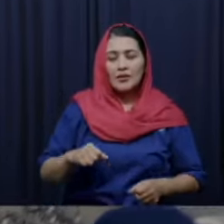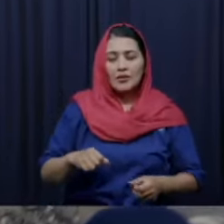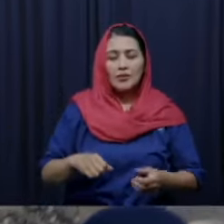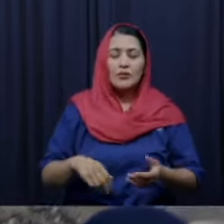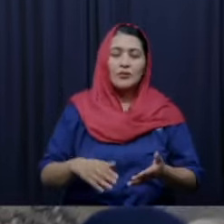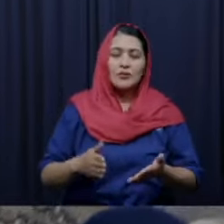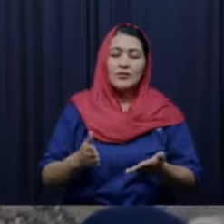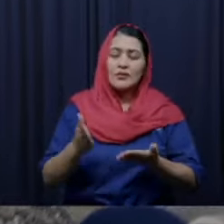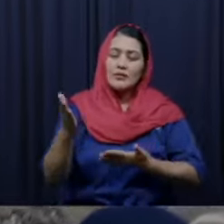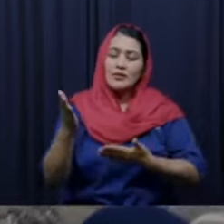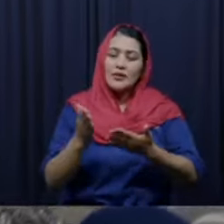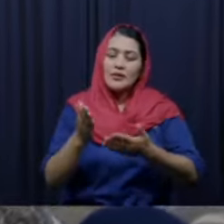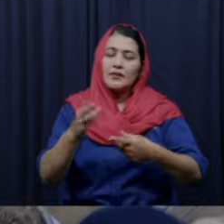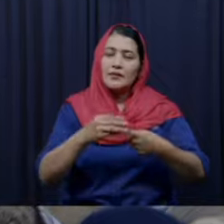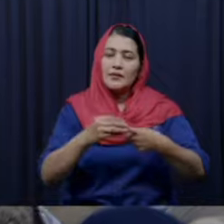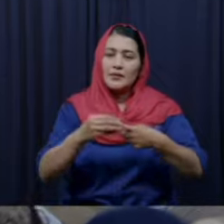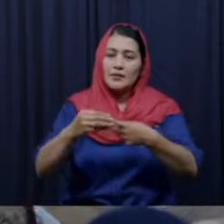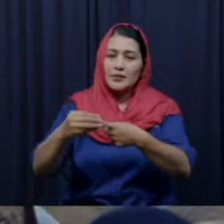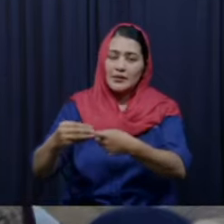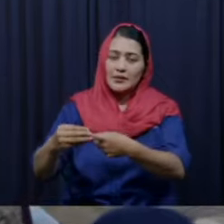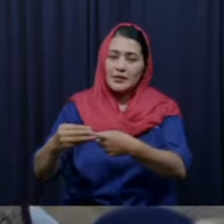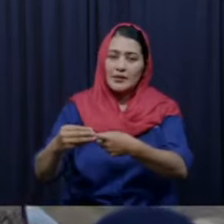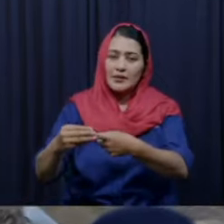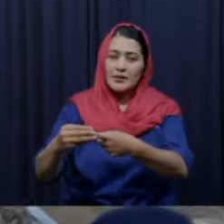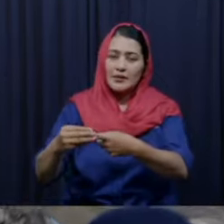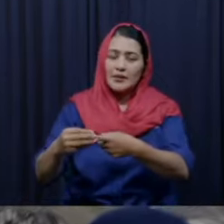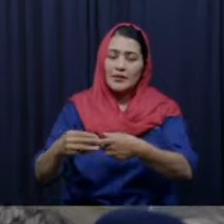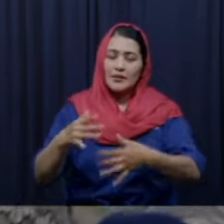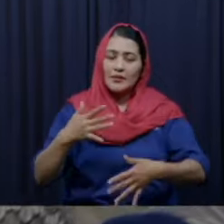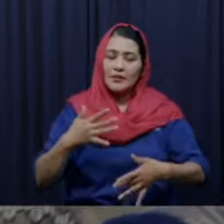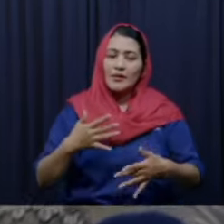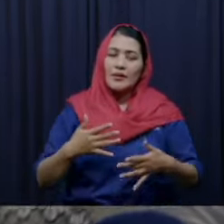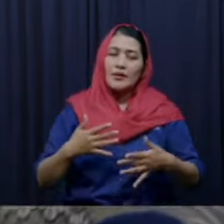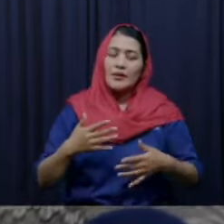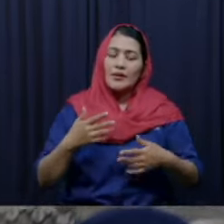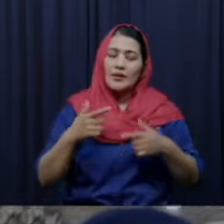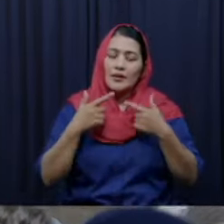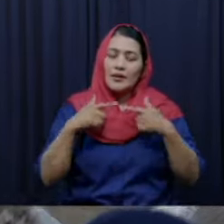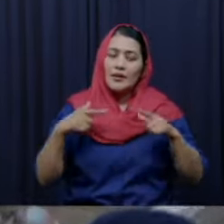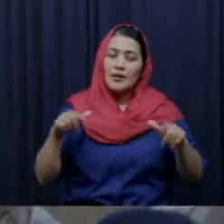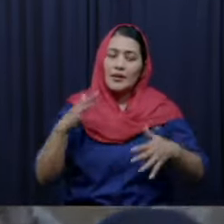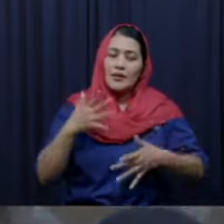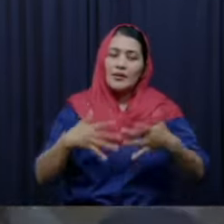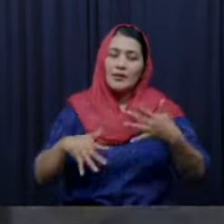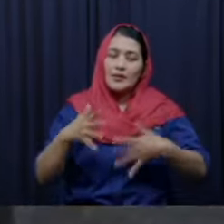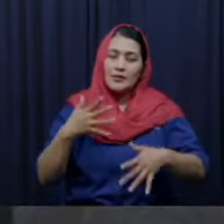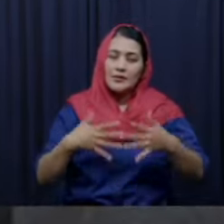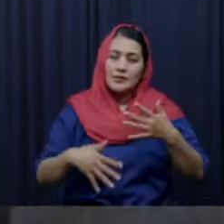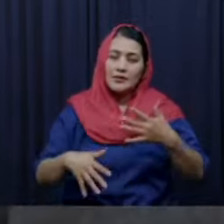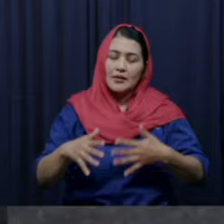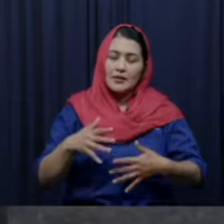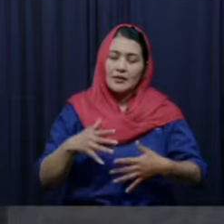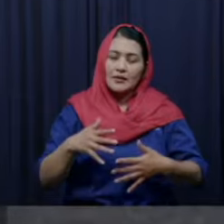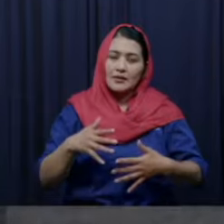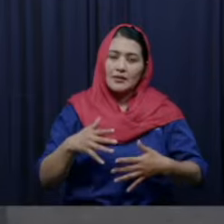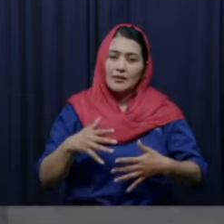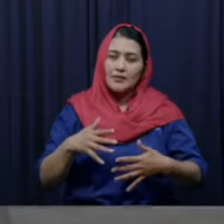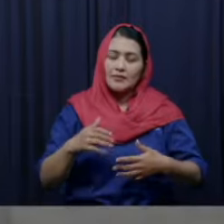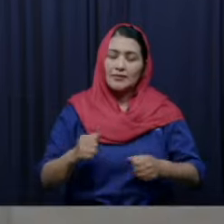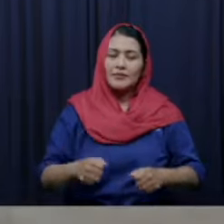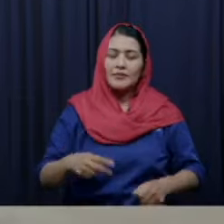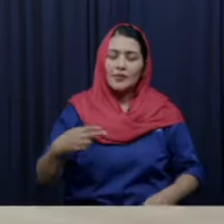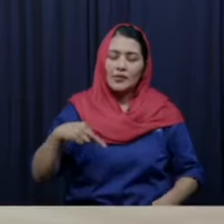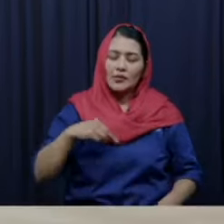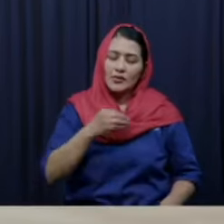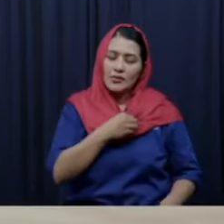de todas las edades verá que están rindiendo su corazón al Señor Jesucristo antes de retirarnos y orar por las peticiones